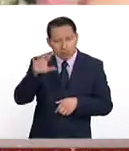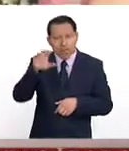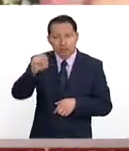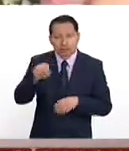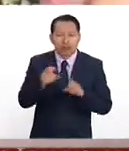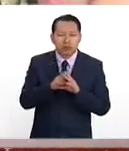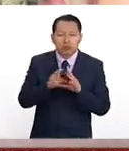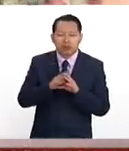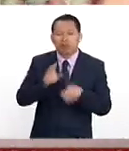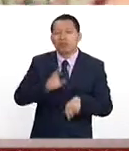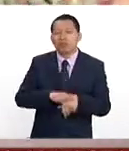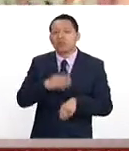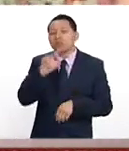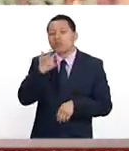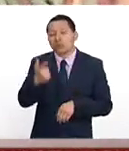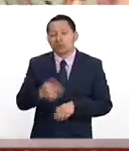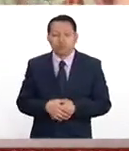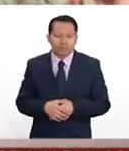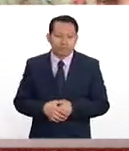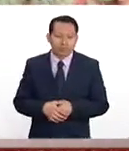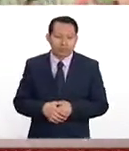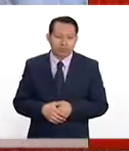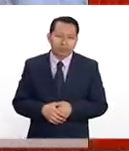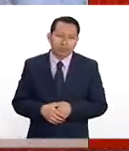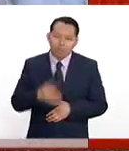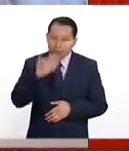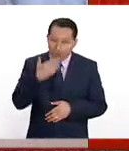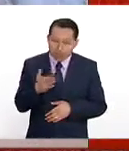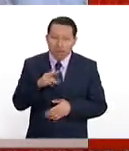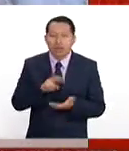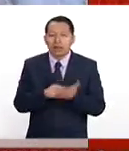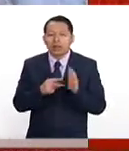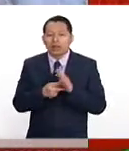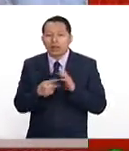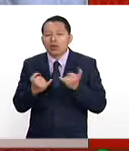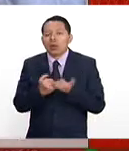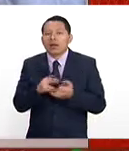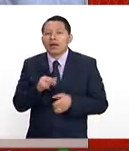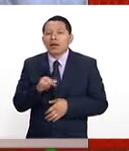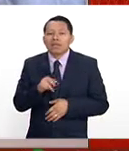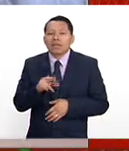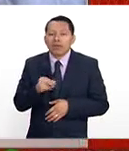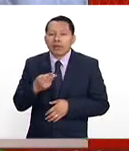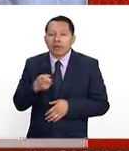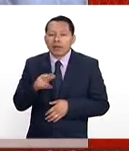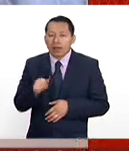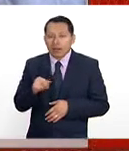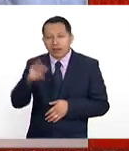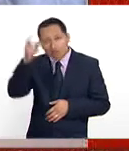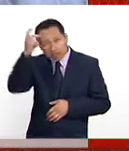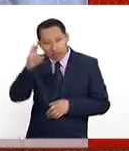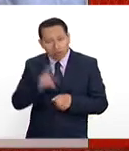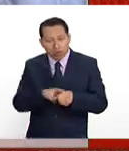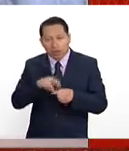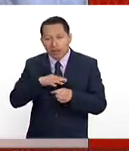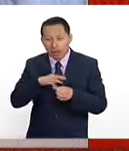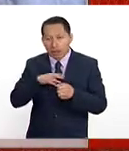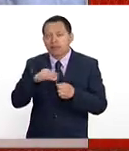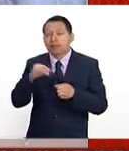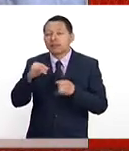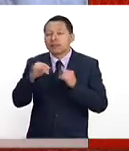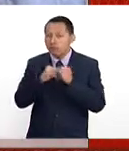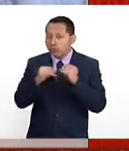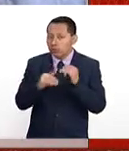otros estadios de bienestar. Pues excelente, ingeniero, ingeniero Ramiro Herrera, director del Instituto Tecnológico Superior